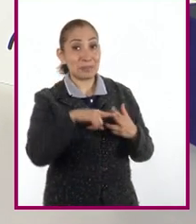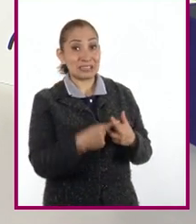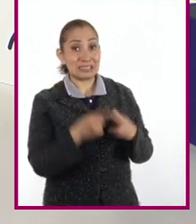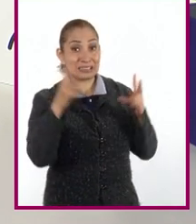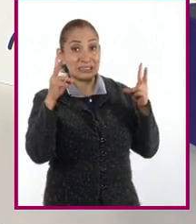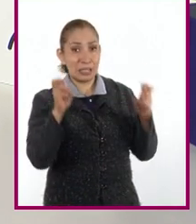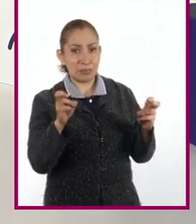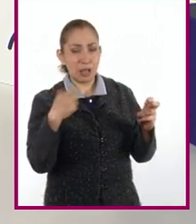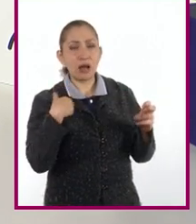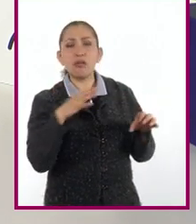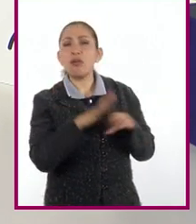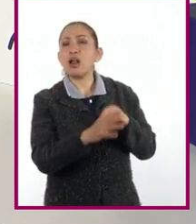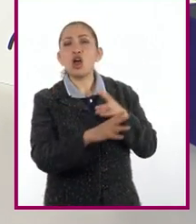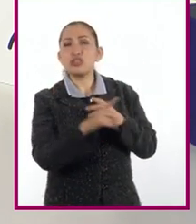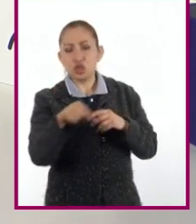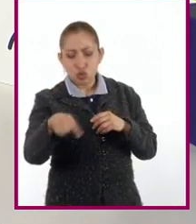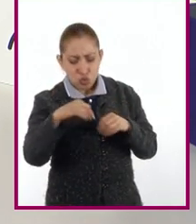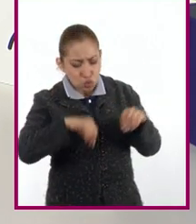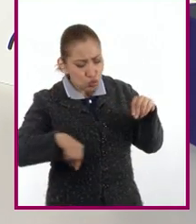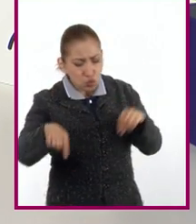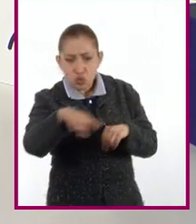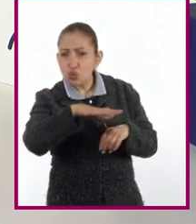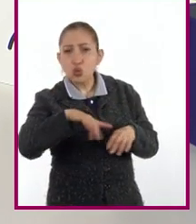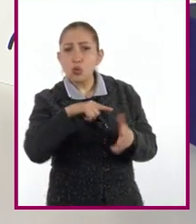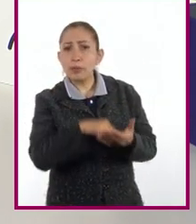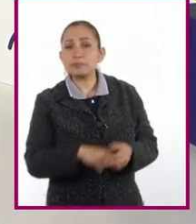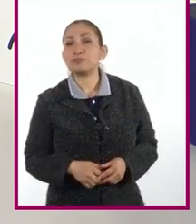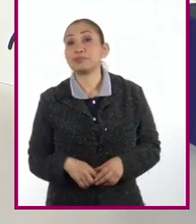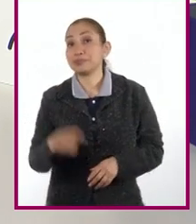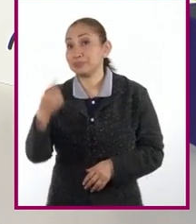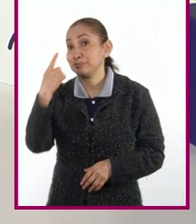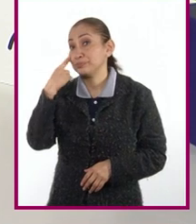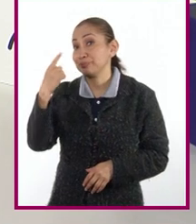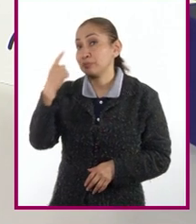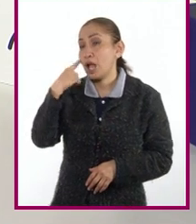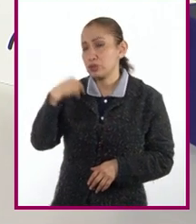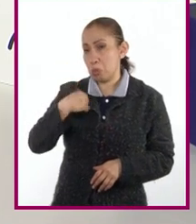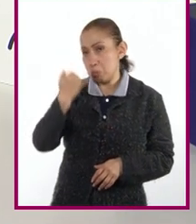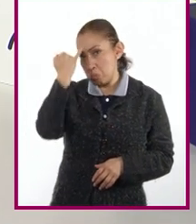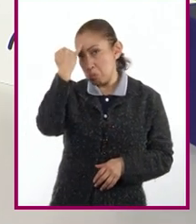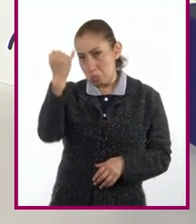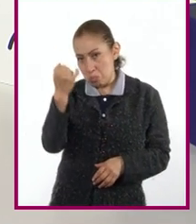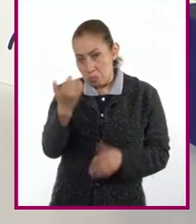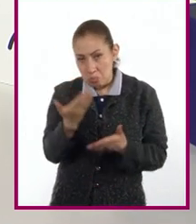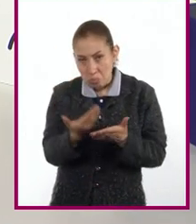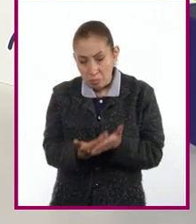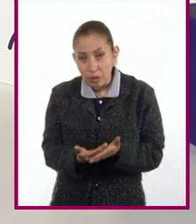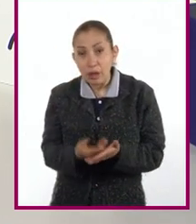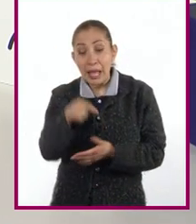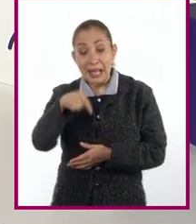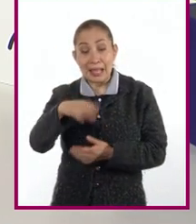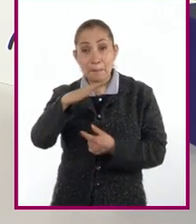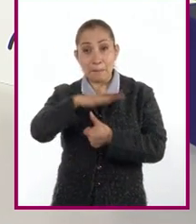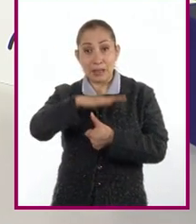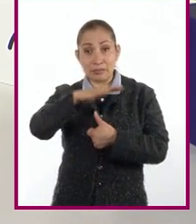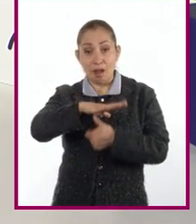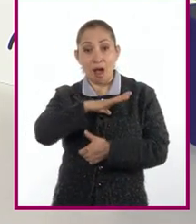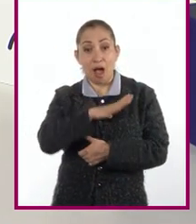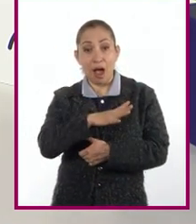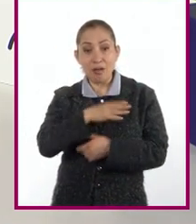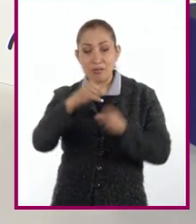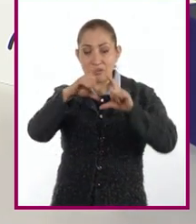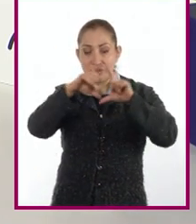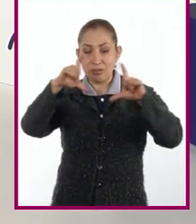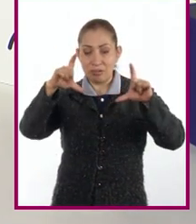el tema, ¿qué cosas tienes en la mesa Teresa? Enrique, te propongo lo siguiente. En la mesa hay unas